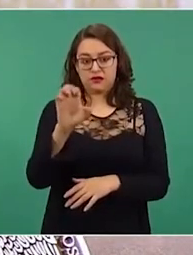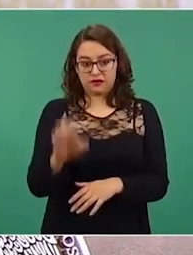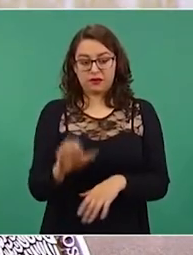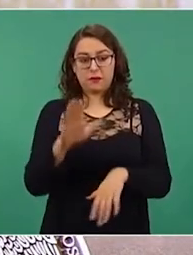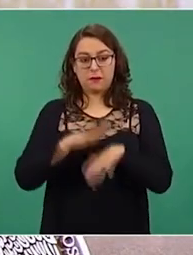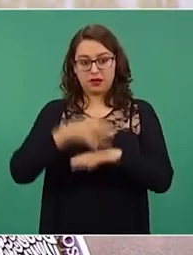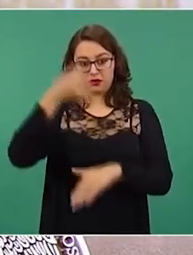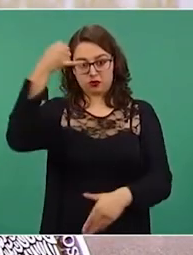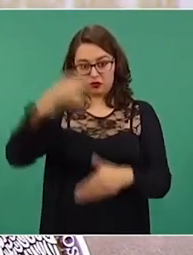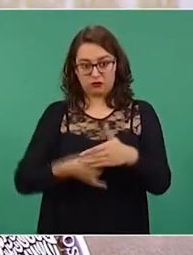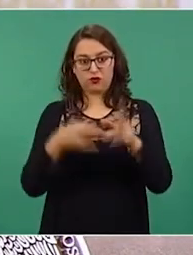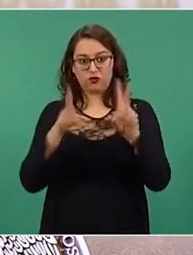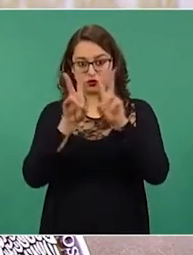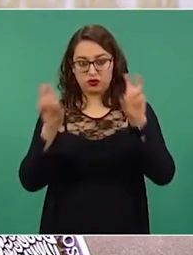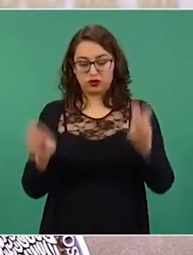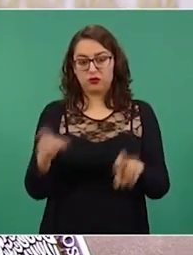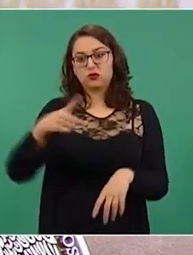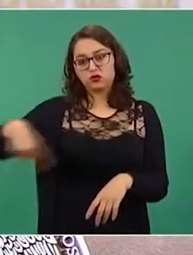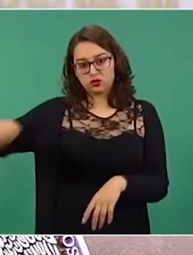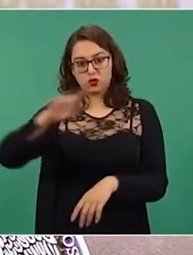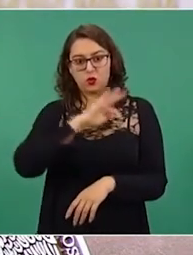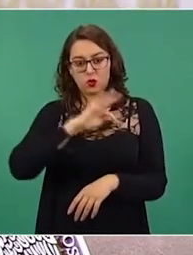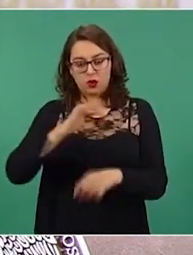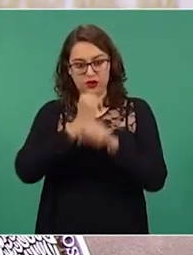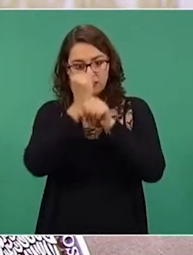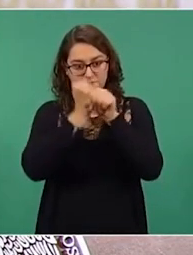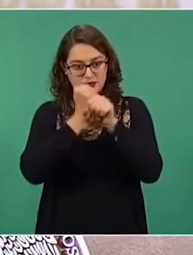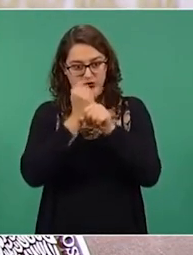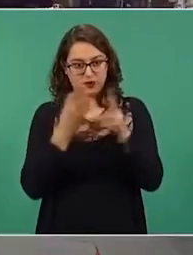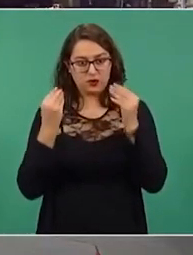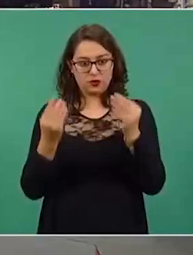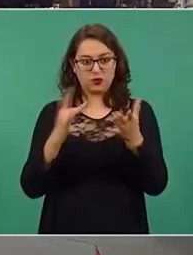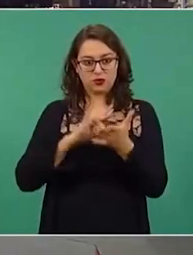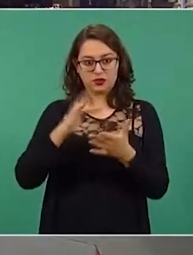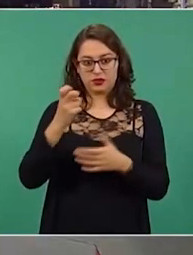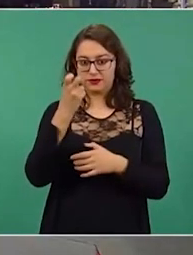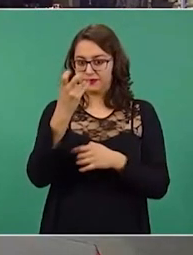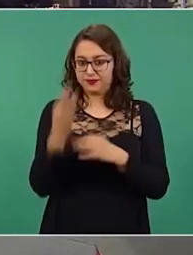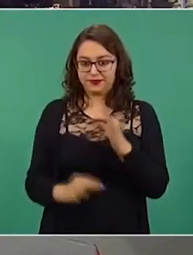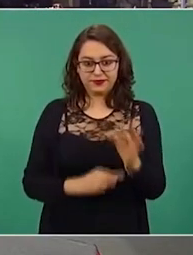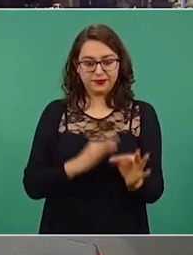el tema de la reforma eléctrica. Muchas gracias, presidente. todo.